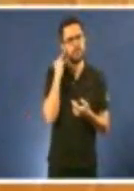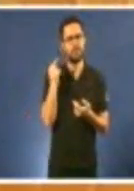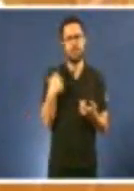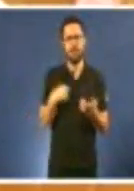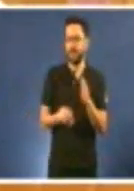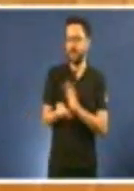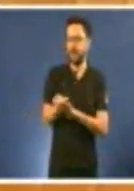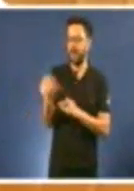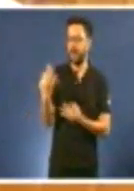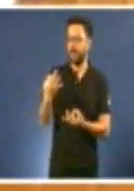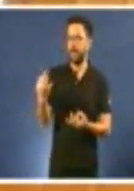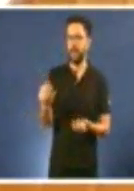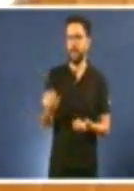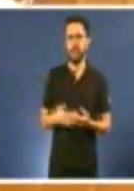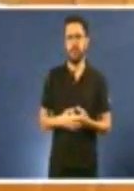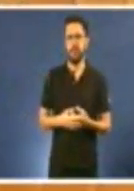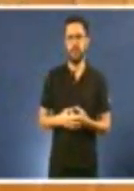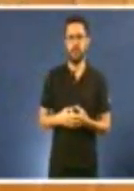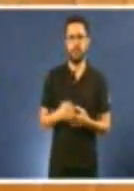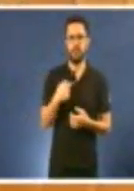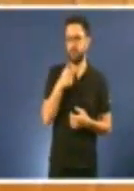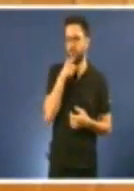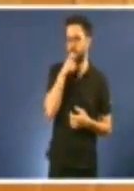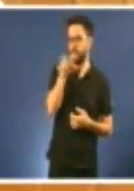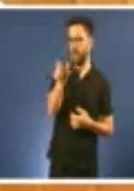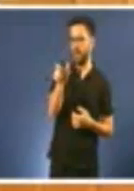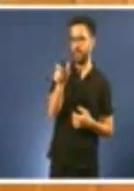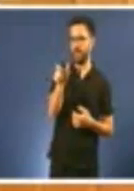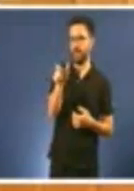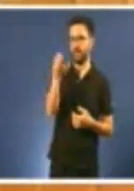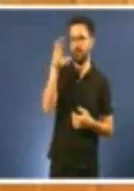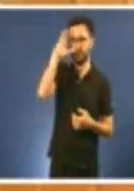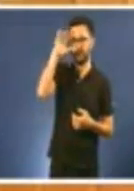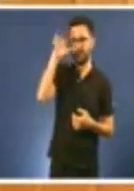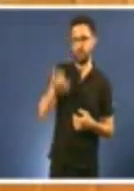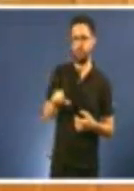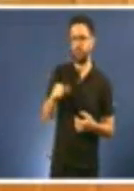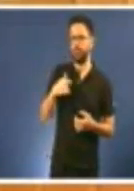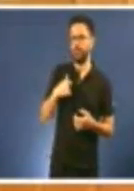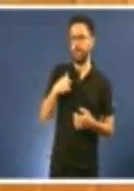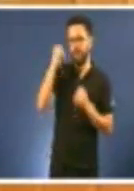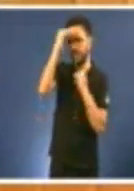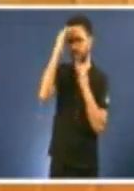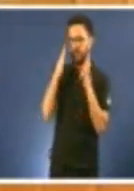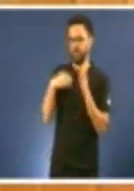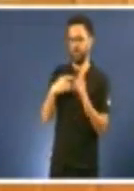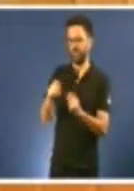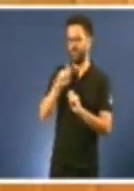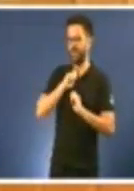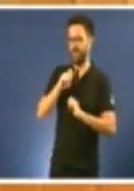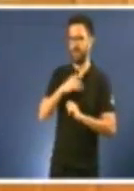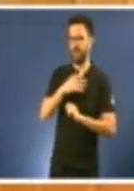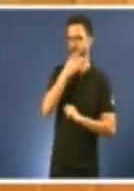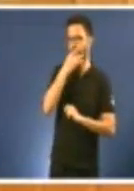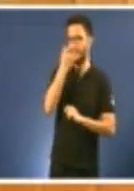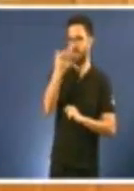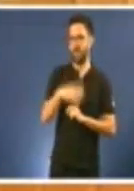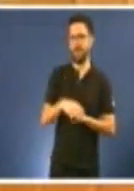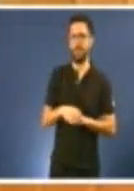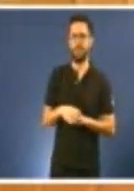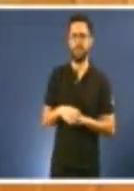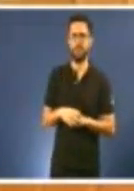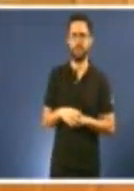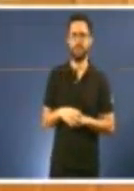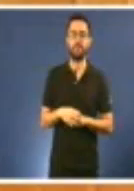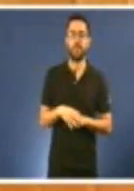Si, non, non teño a palabra exacta, te escoitei moi atentamente, por eso sentín tanta vergoña. Sabe? Porque